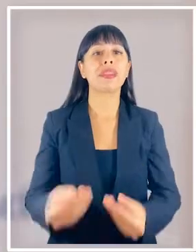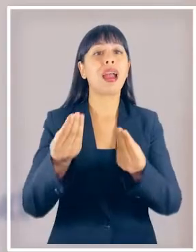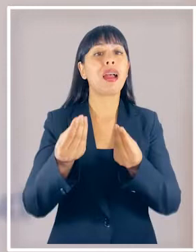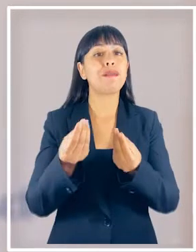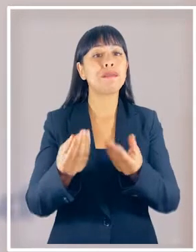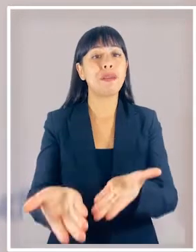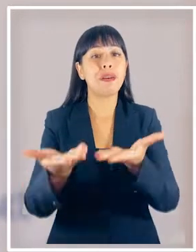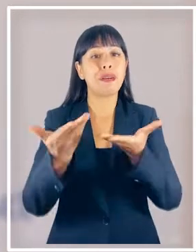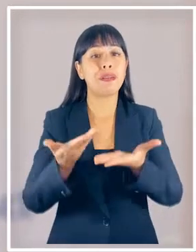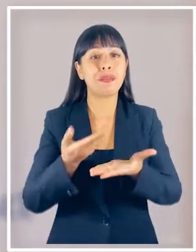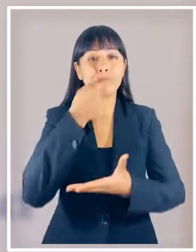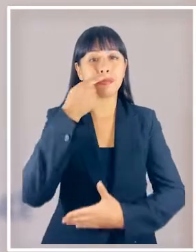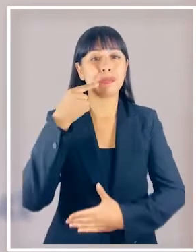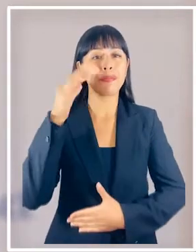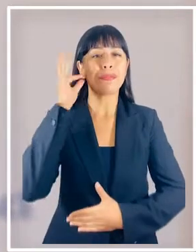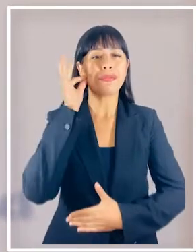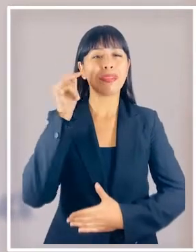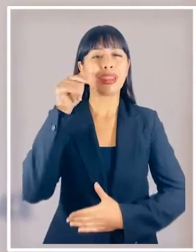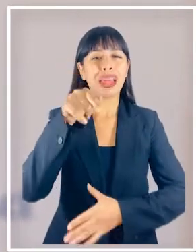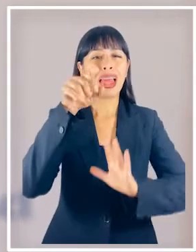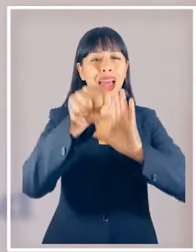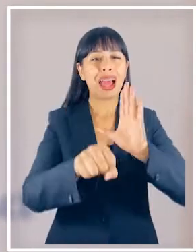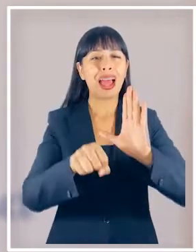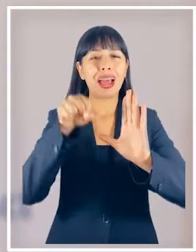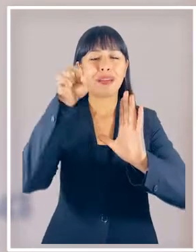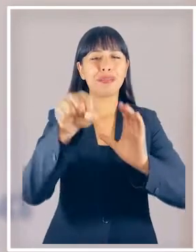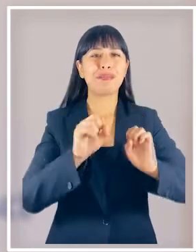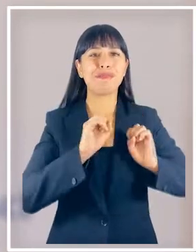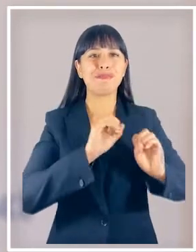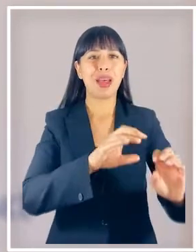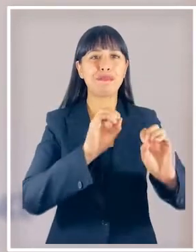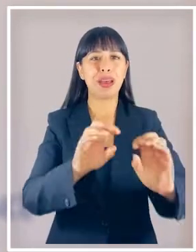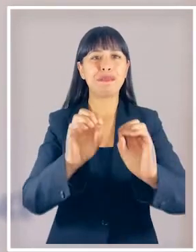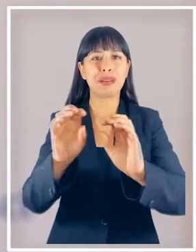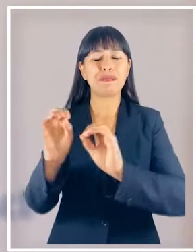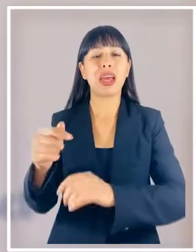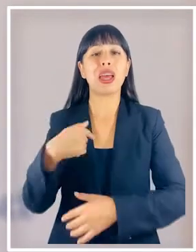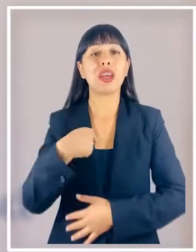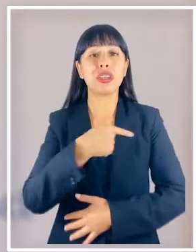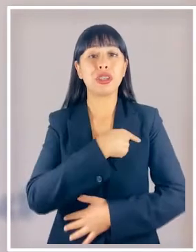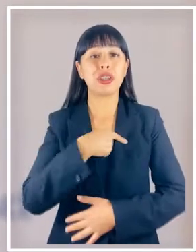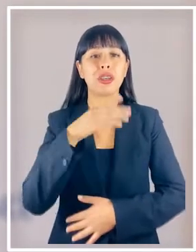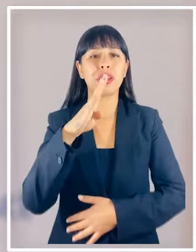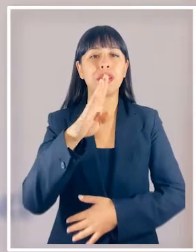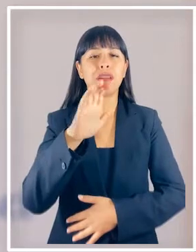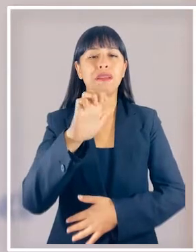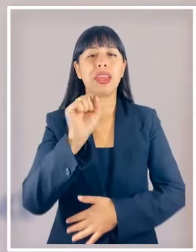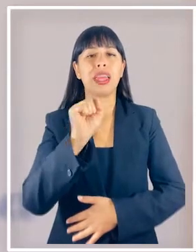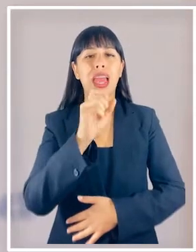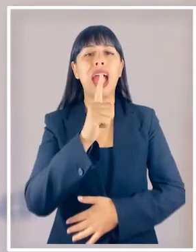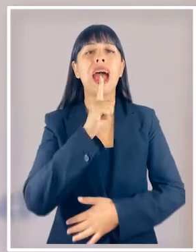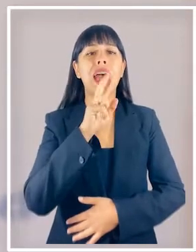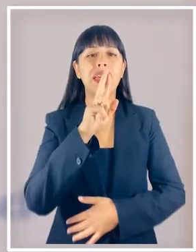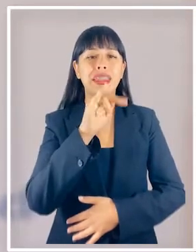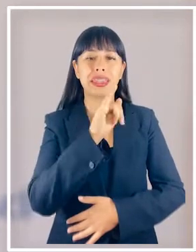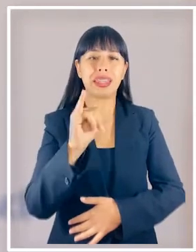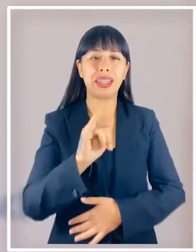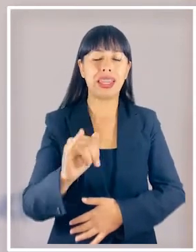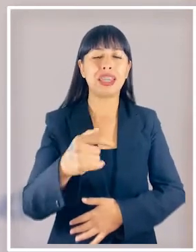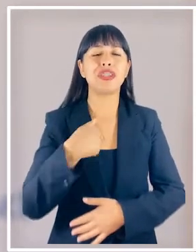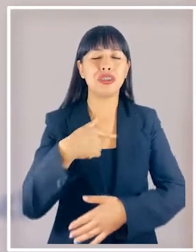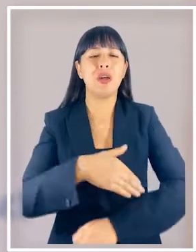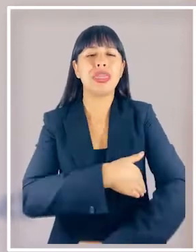Muy bienvenidos y bienvenidas a esta cápsula de capacitación soy Beatriz Urrutia, trabajadora social,